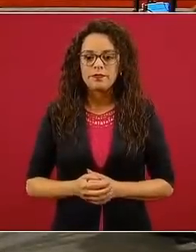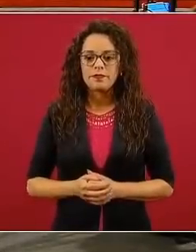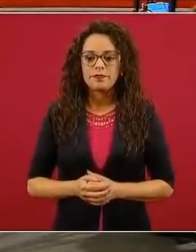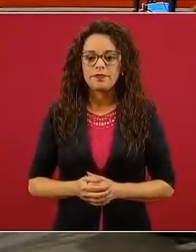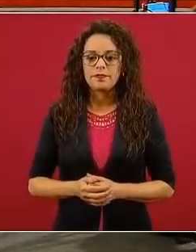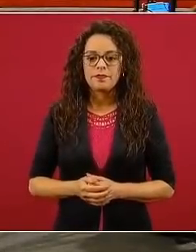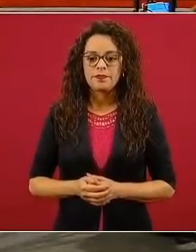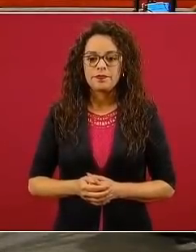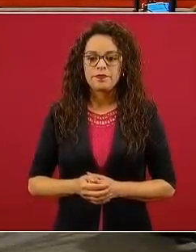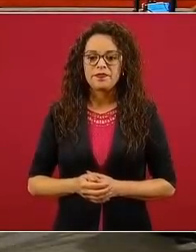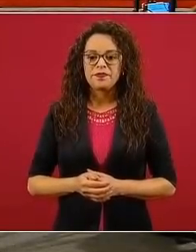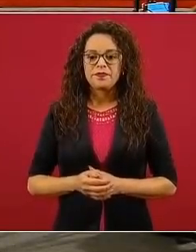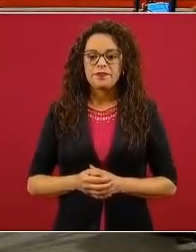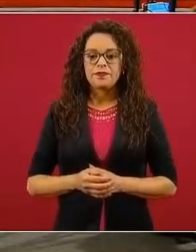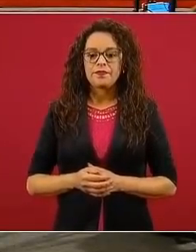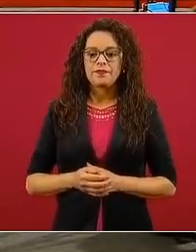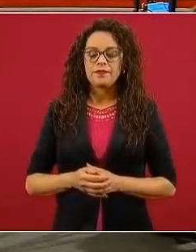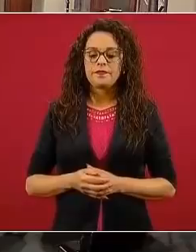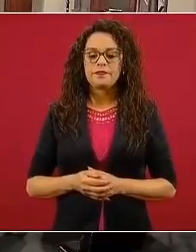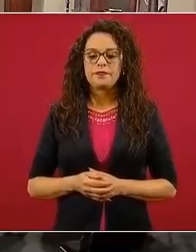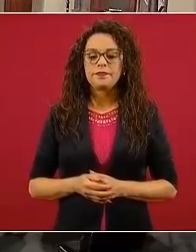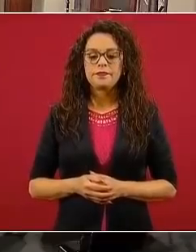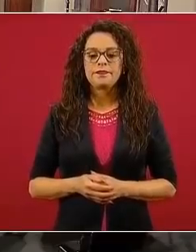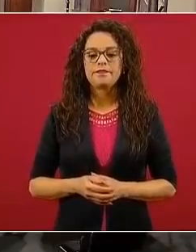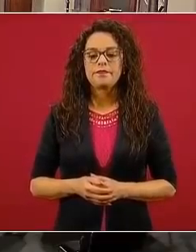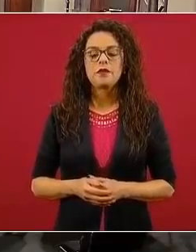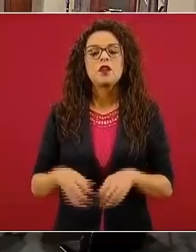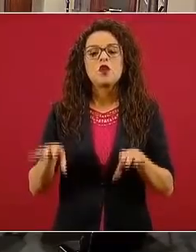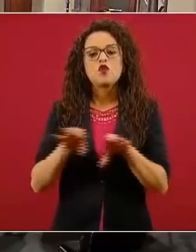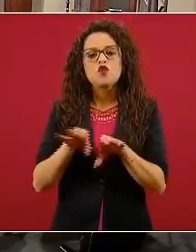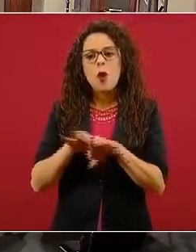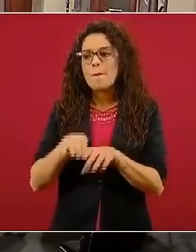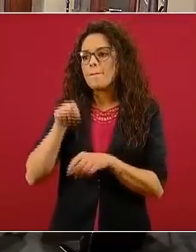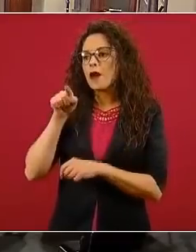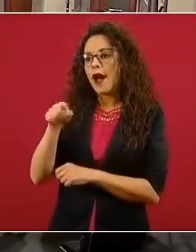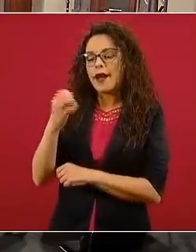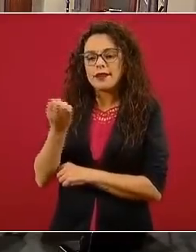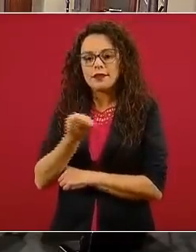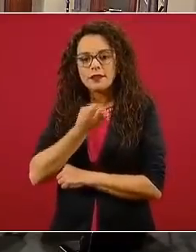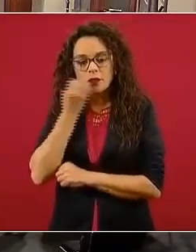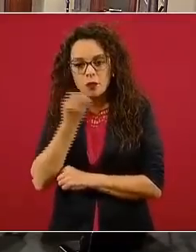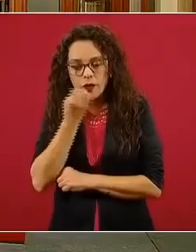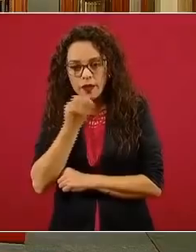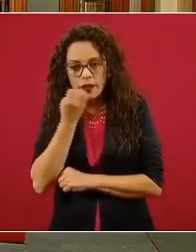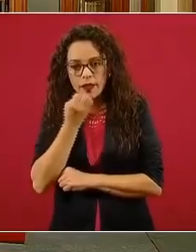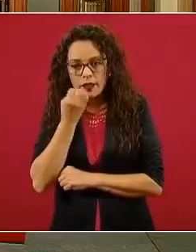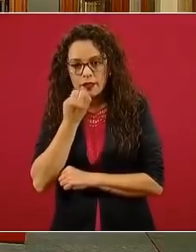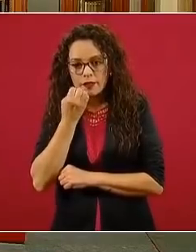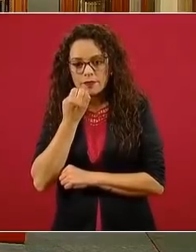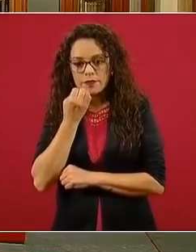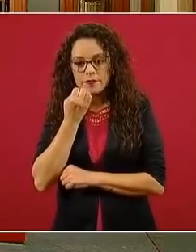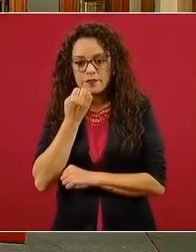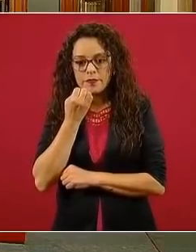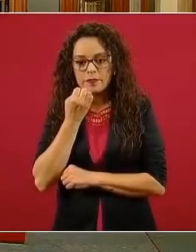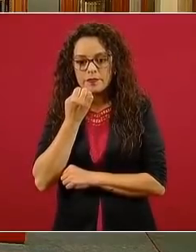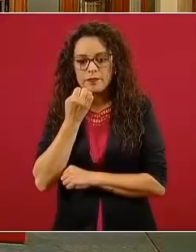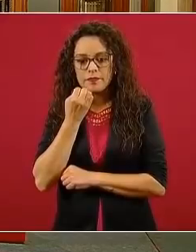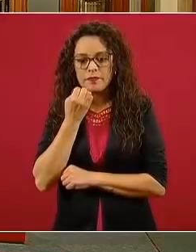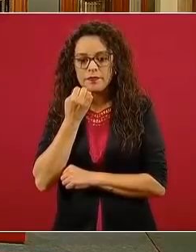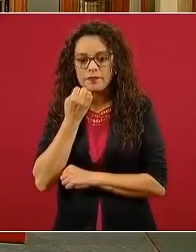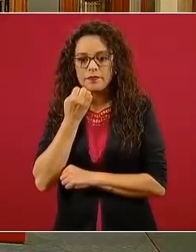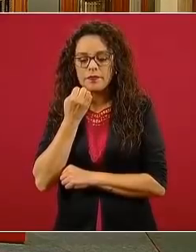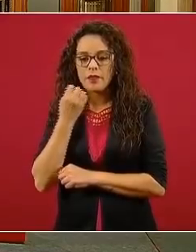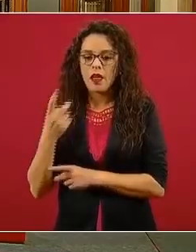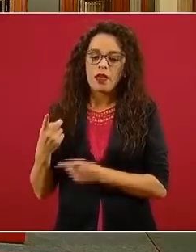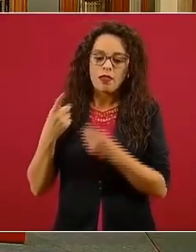Las orientaciones didácticas. O sea, ¿cómo es que en la escuela se va a dar, a vivir esta